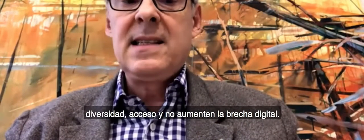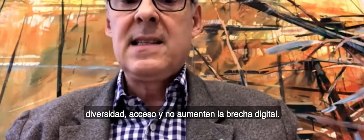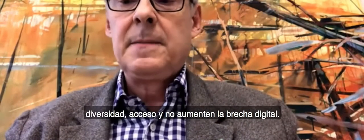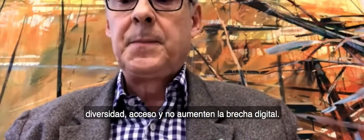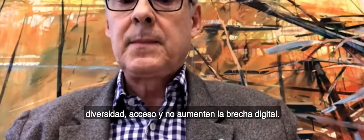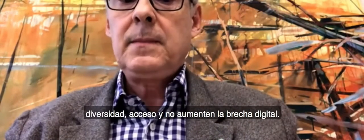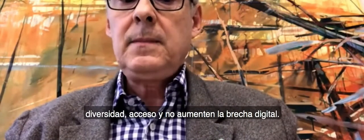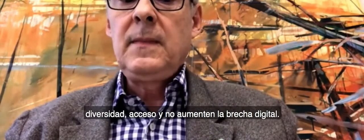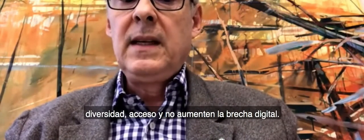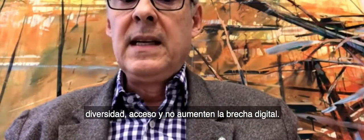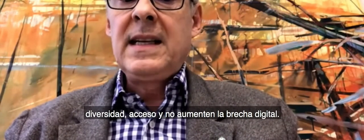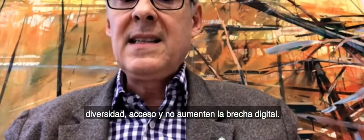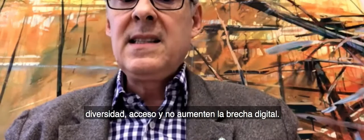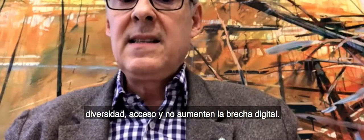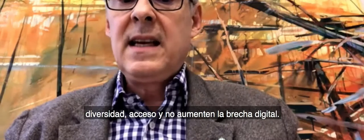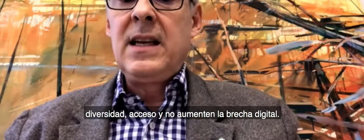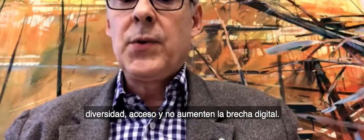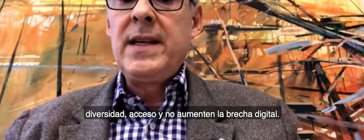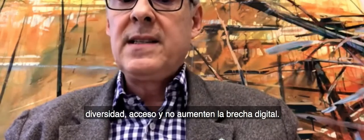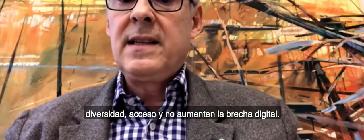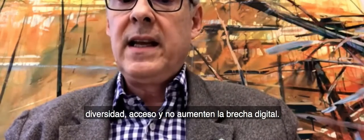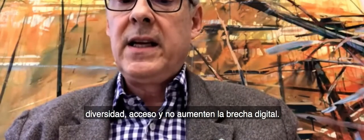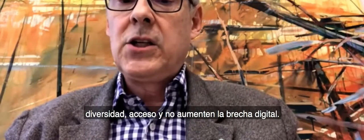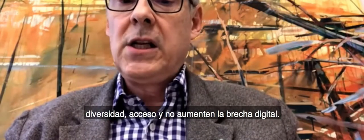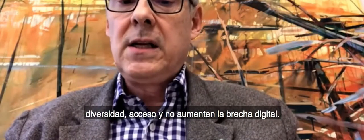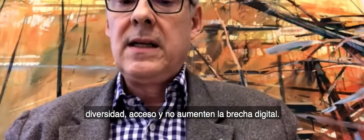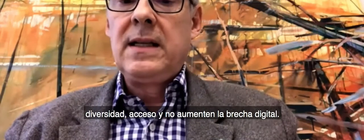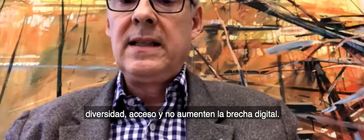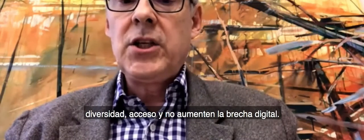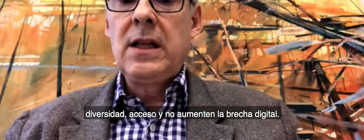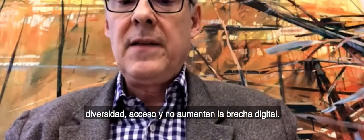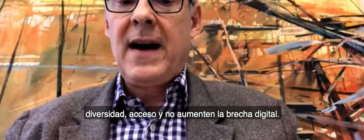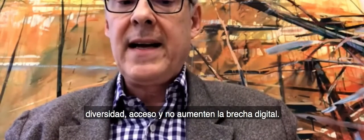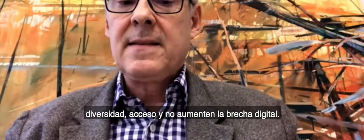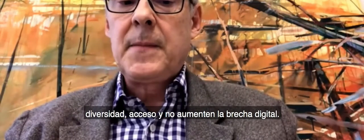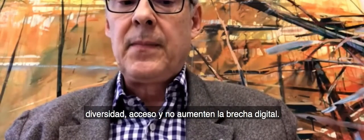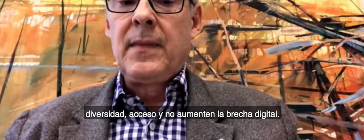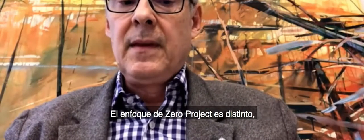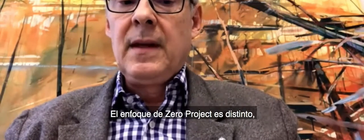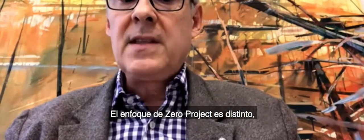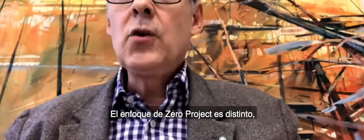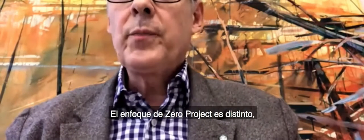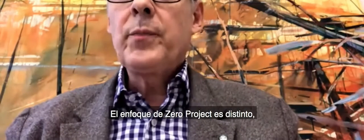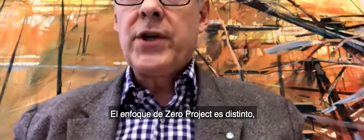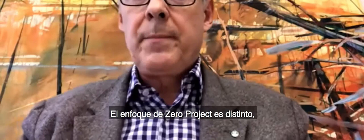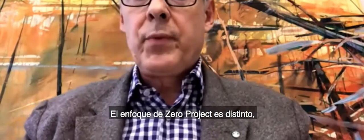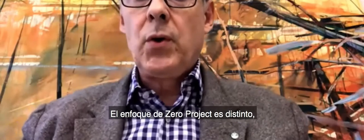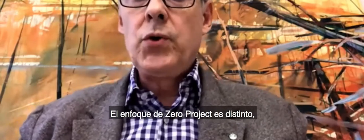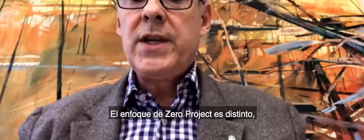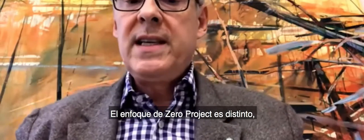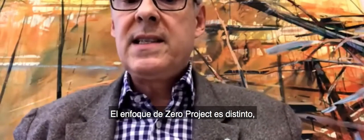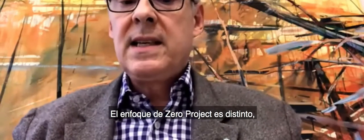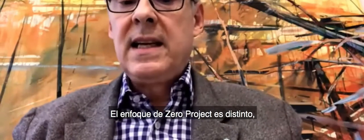access doesn't increase the digital divide. The Zero Project